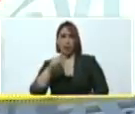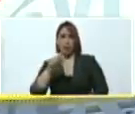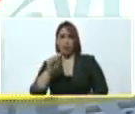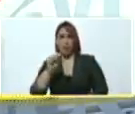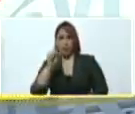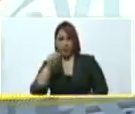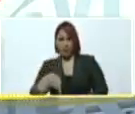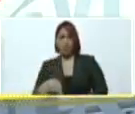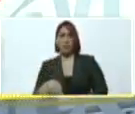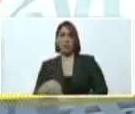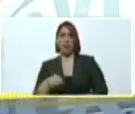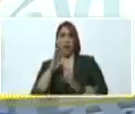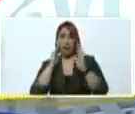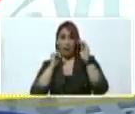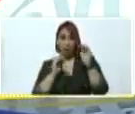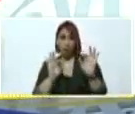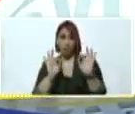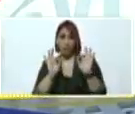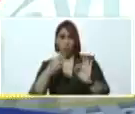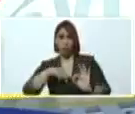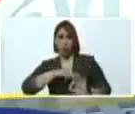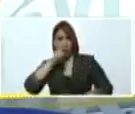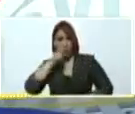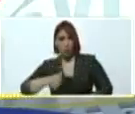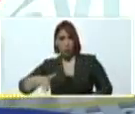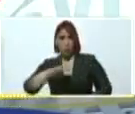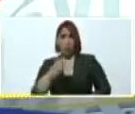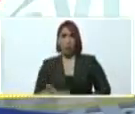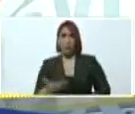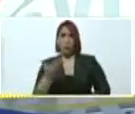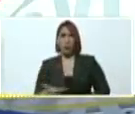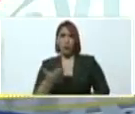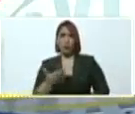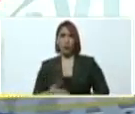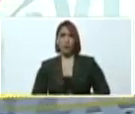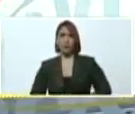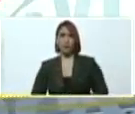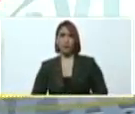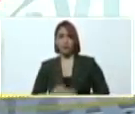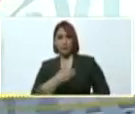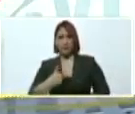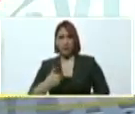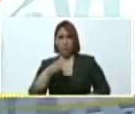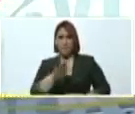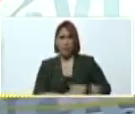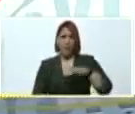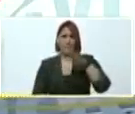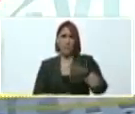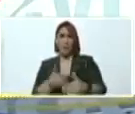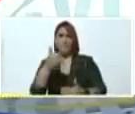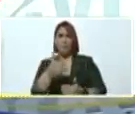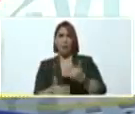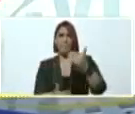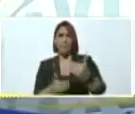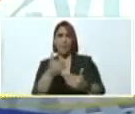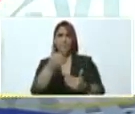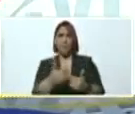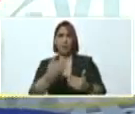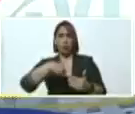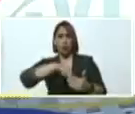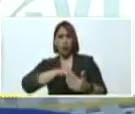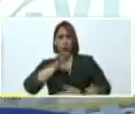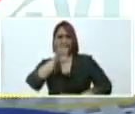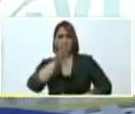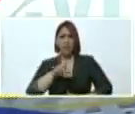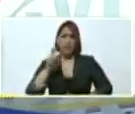especializada para nuestro pueblo. Es muy importante, muy importante, quiero que avancemos en eso de verdad. Nuestro país